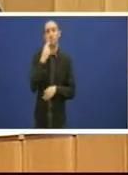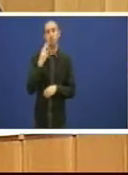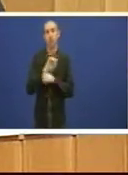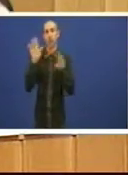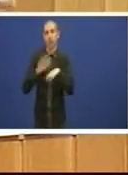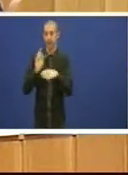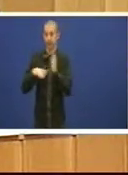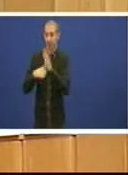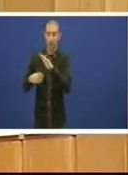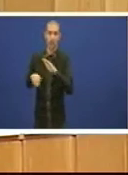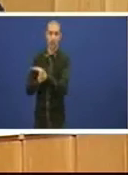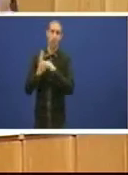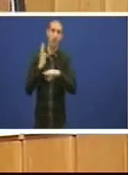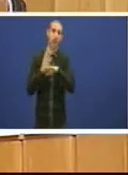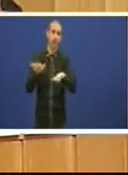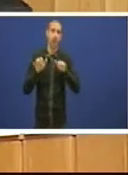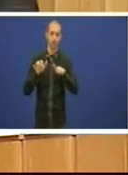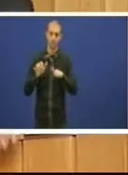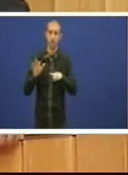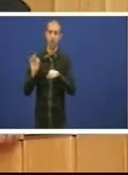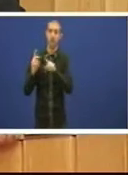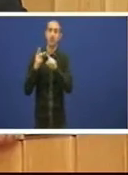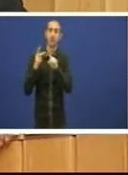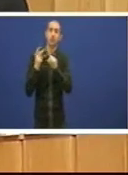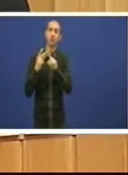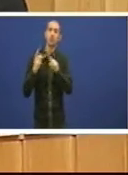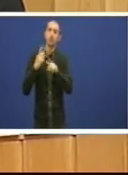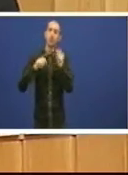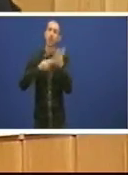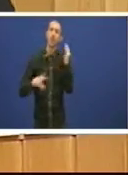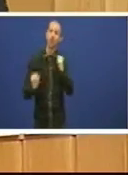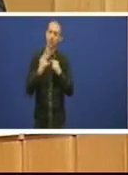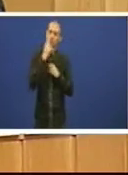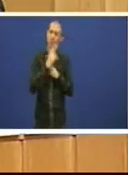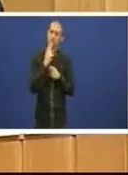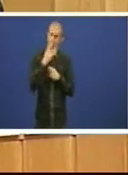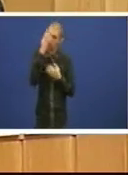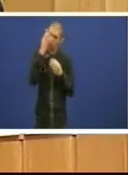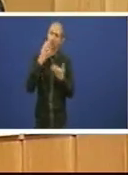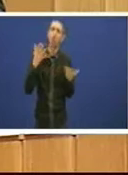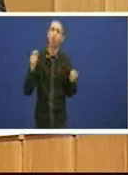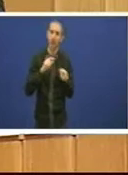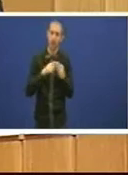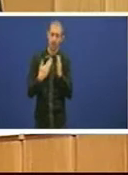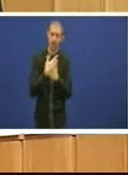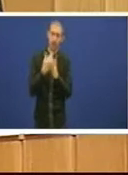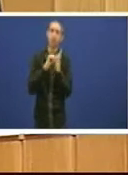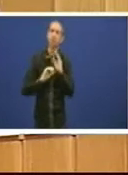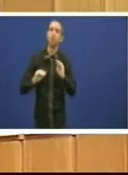Parlamento en segundo lugar ten a xunta de Galiza compromisos concretos cales que programa ten